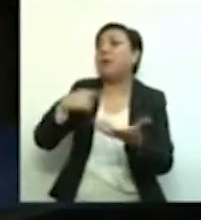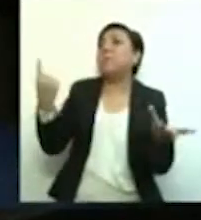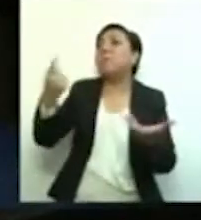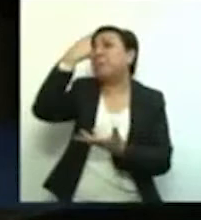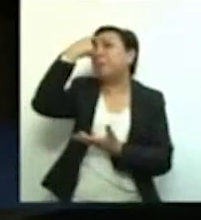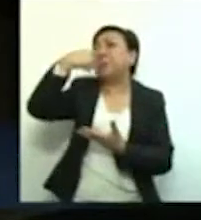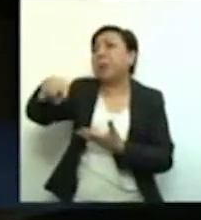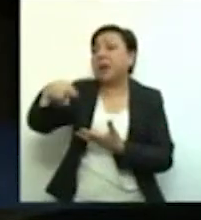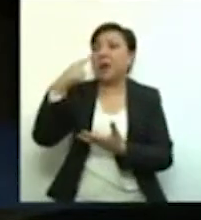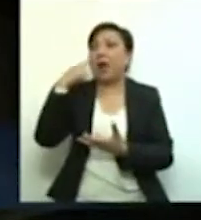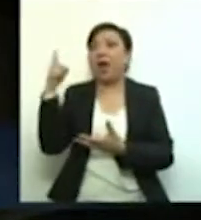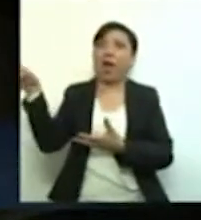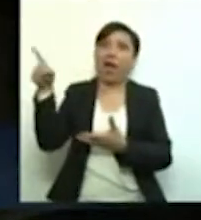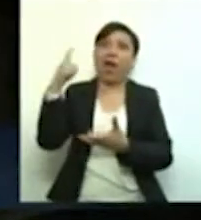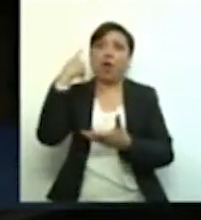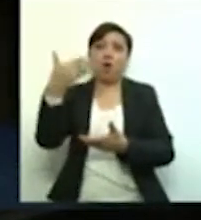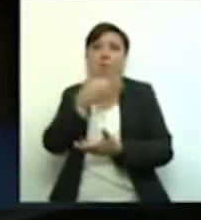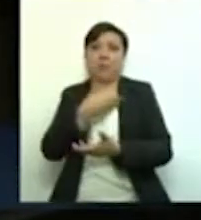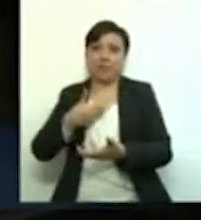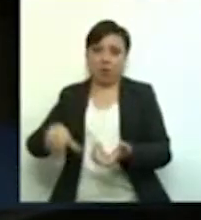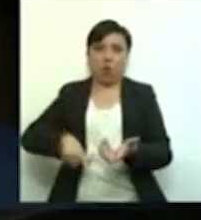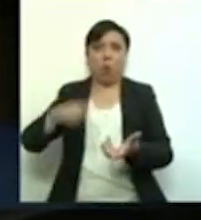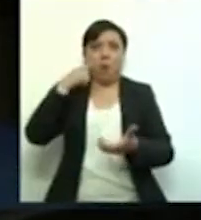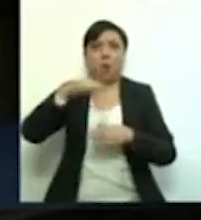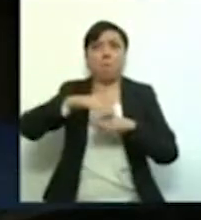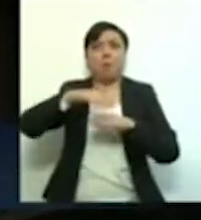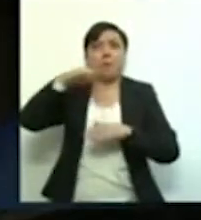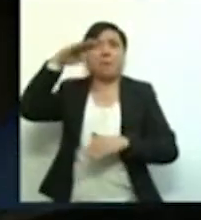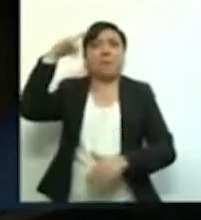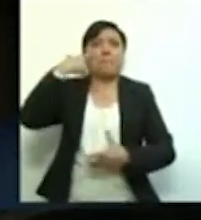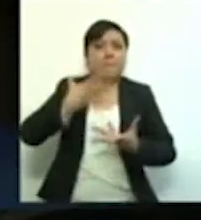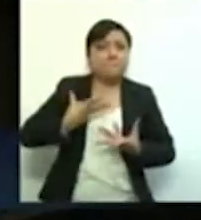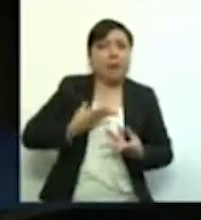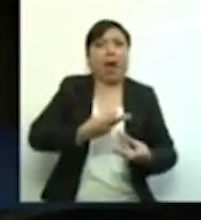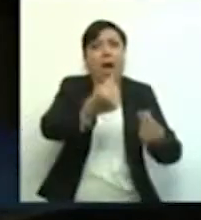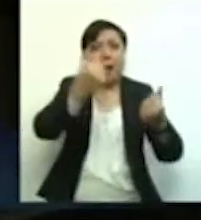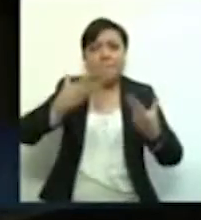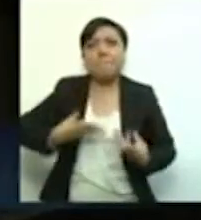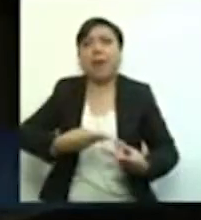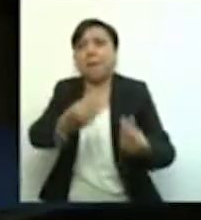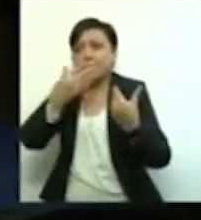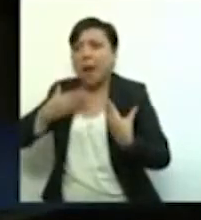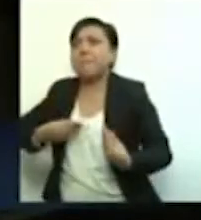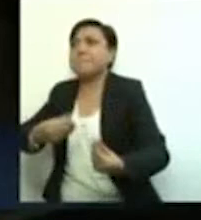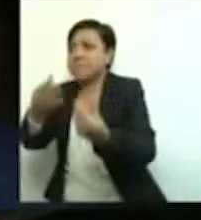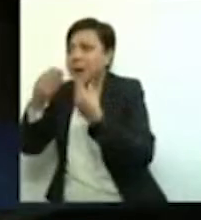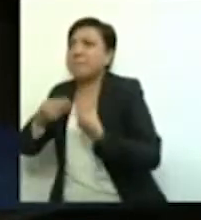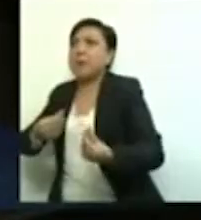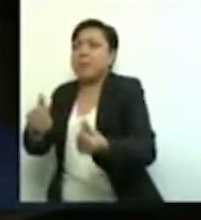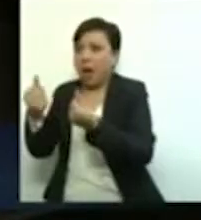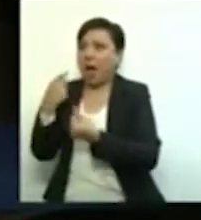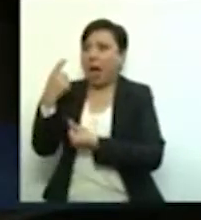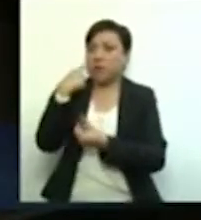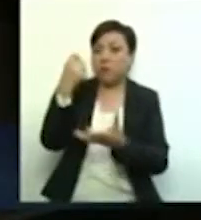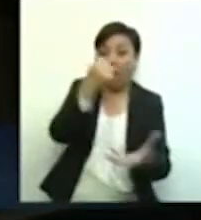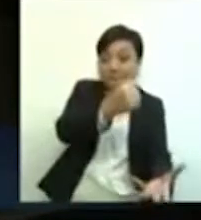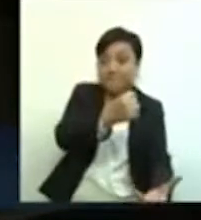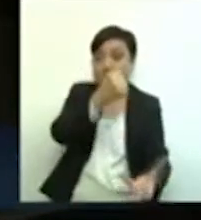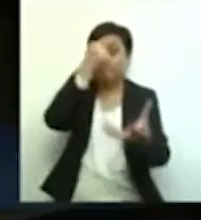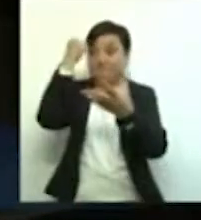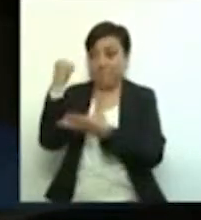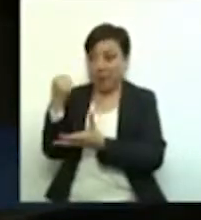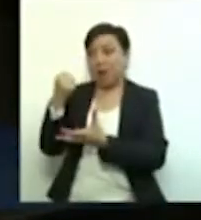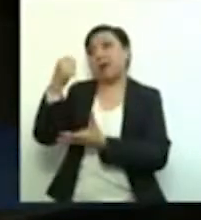para poder sostener el gasto de gobierno que sigue aumentando para fortalecer la estructura clientelar que vote por su